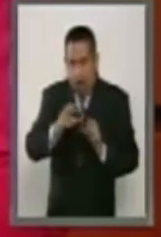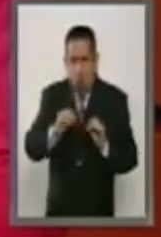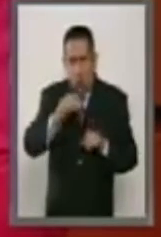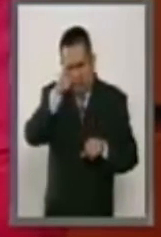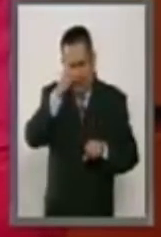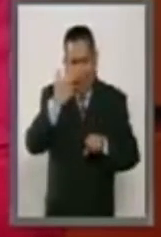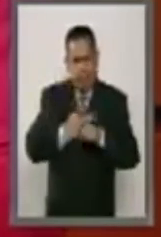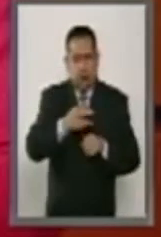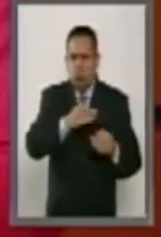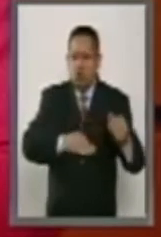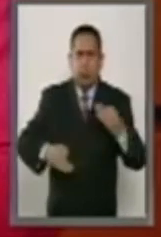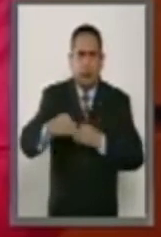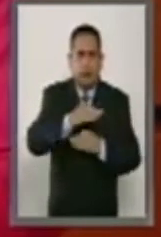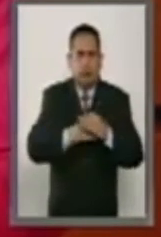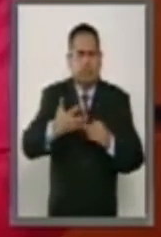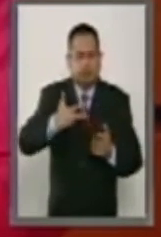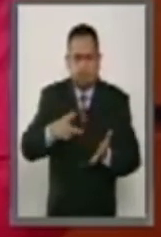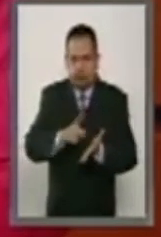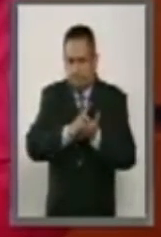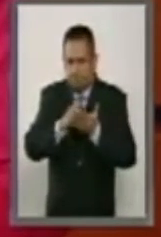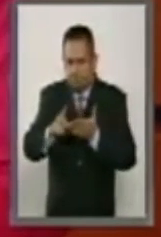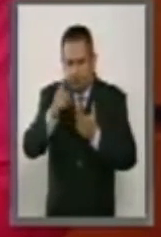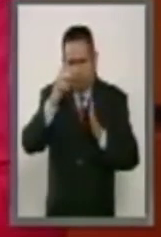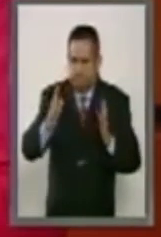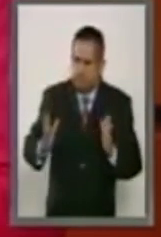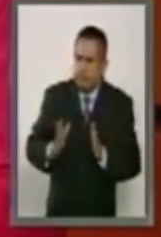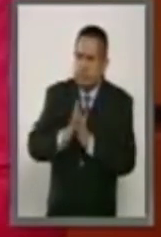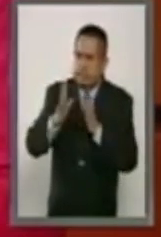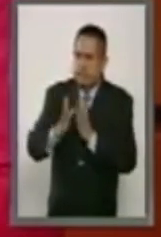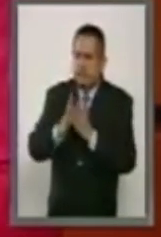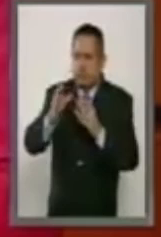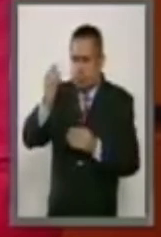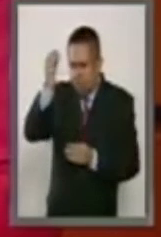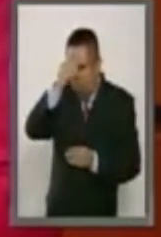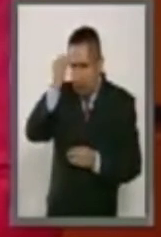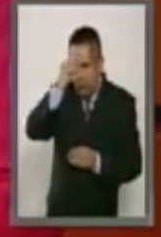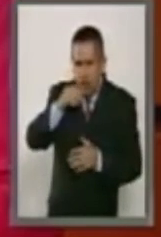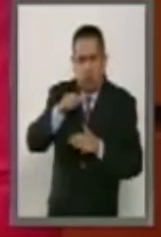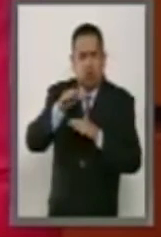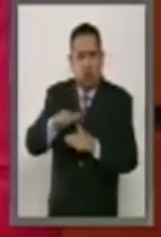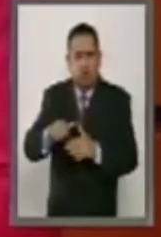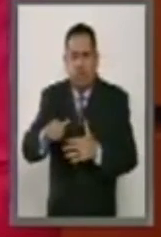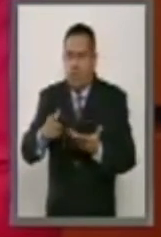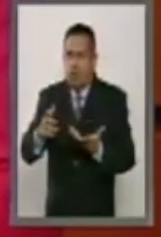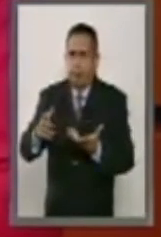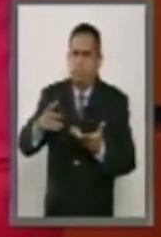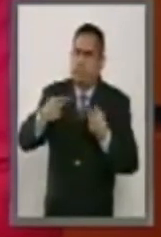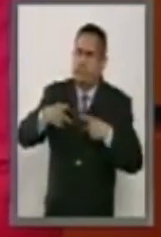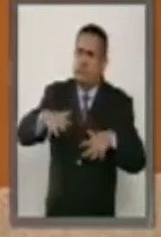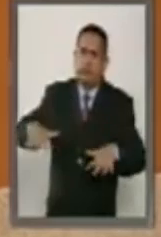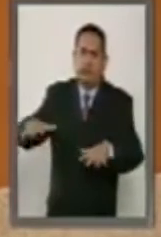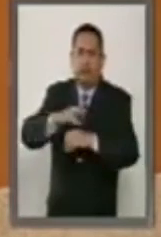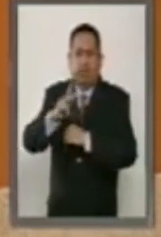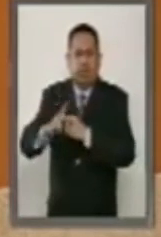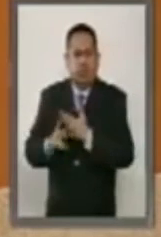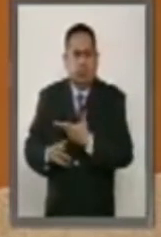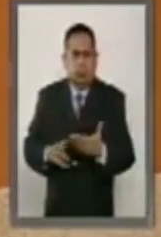deberíamos tener amplios derechos para participar y opinar sobre los asuntos públicos del país.